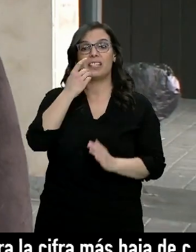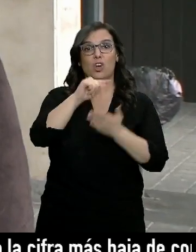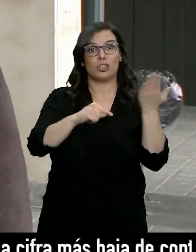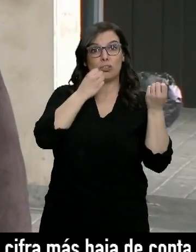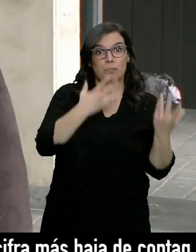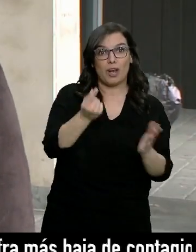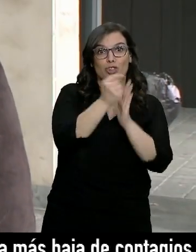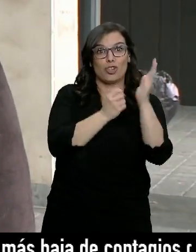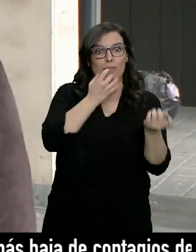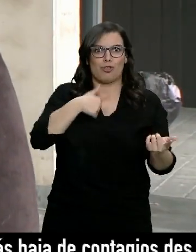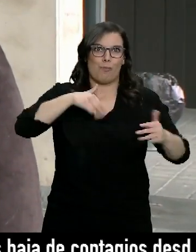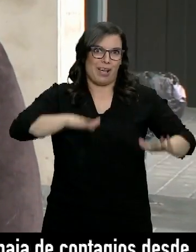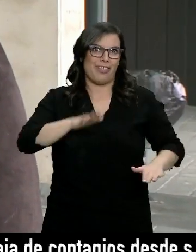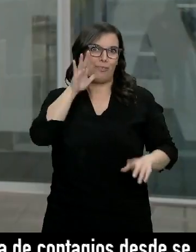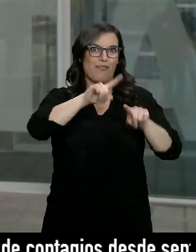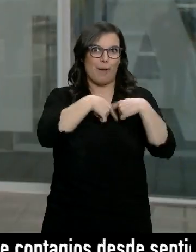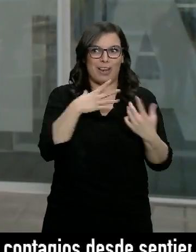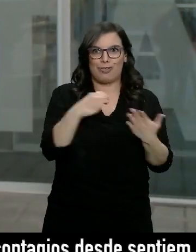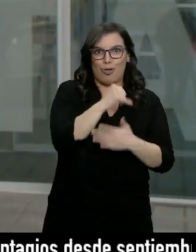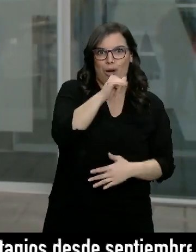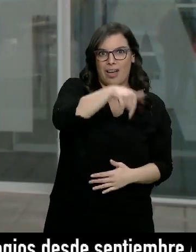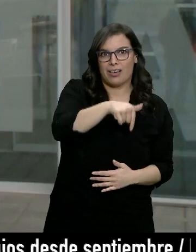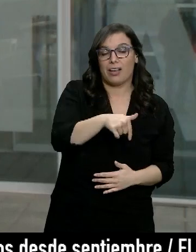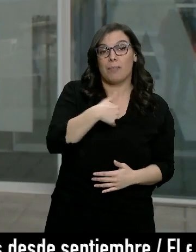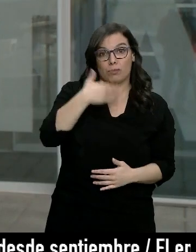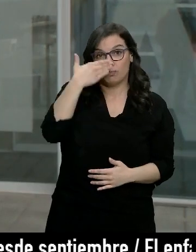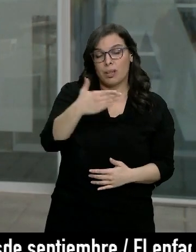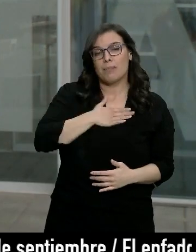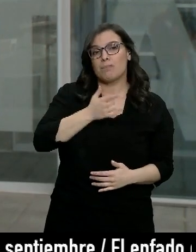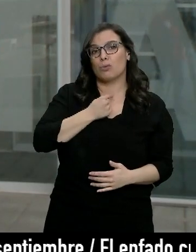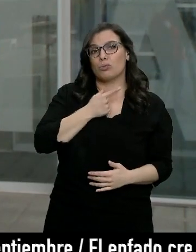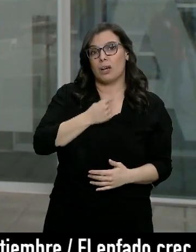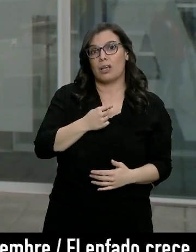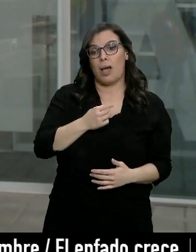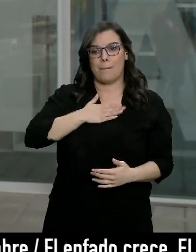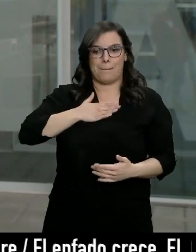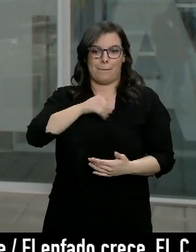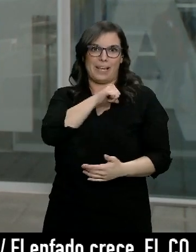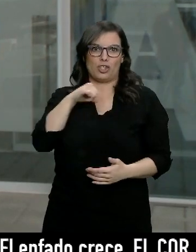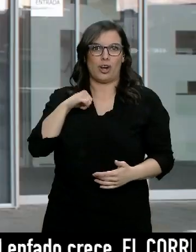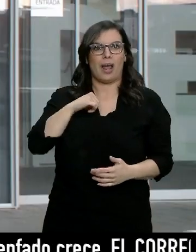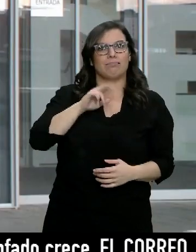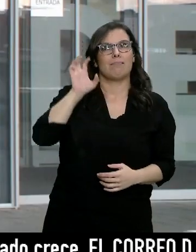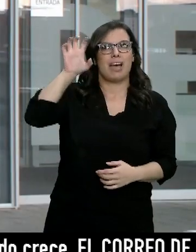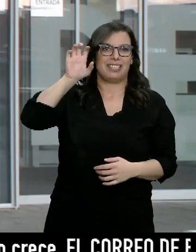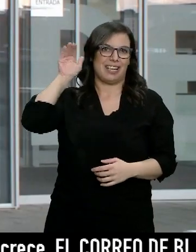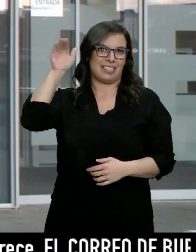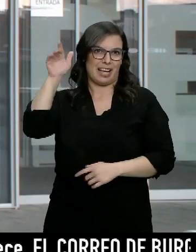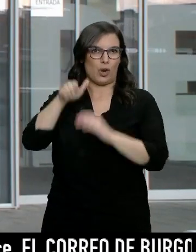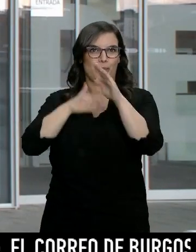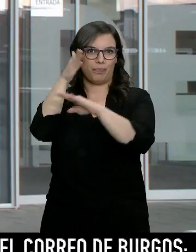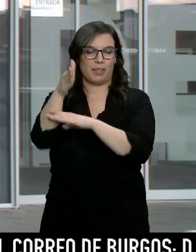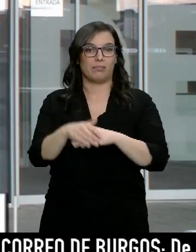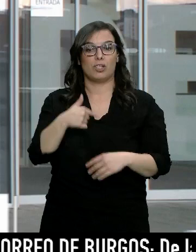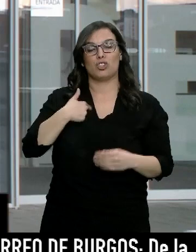buenas, evidentemente me quedaría. Además está aquí mi familia y todo. Pero la verdad es que sí que me gustaría, como meta personal, irme a otro país. Yo que soy de otra ciudad,